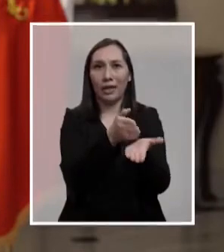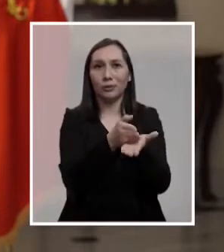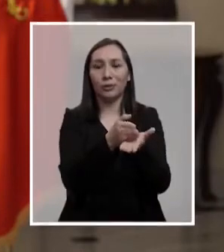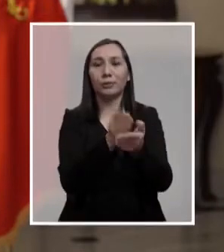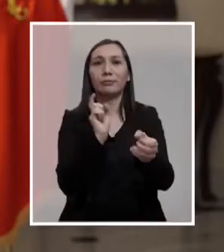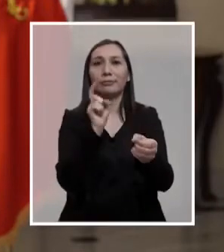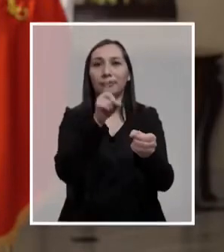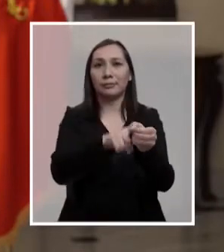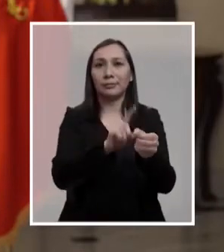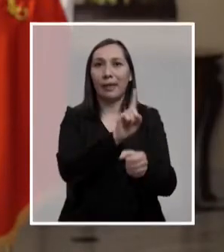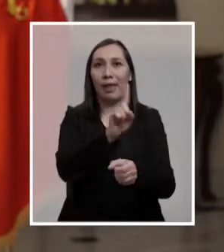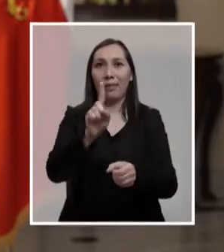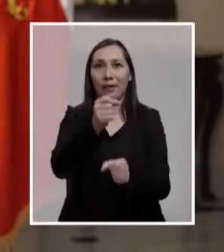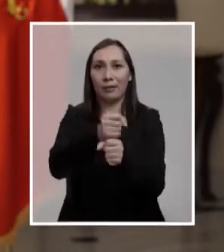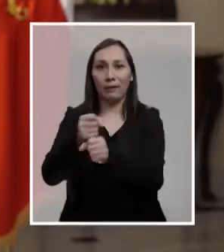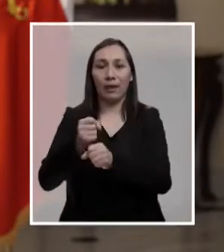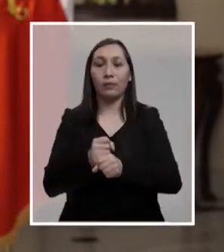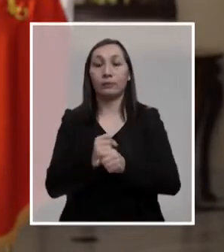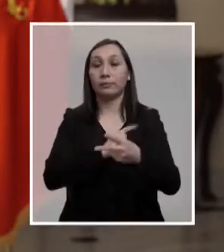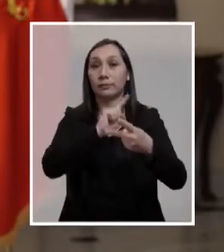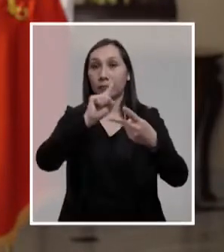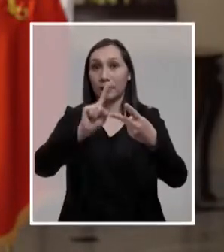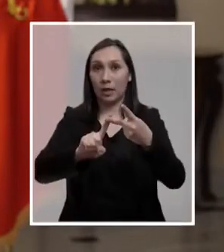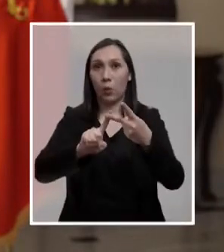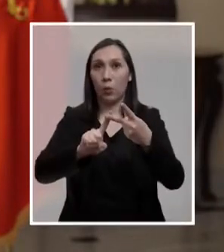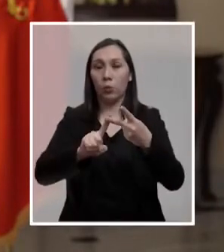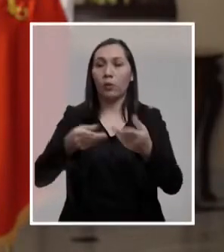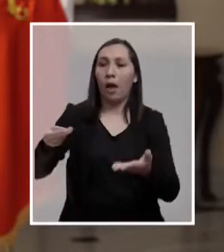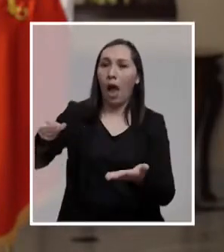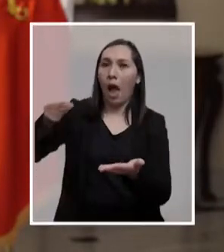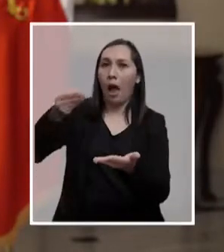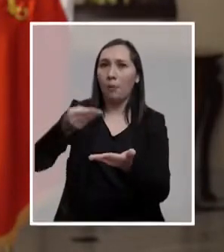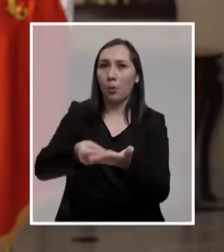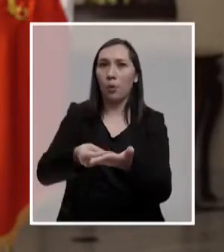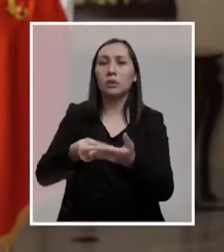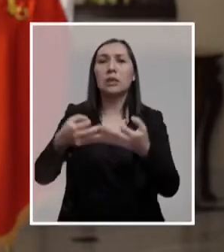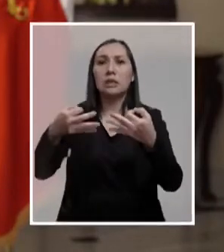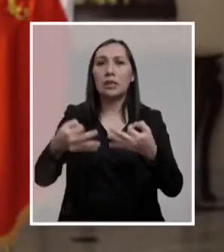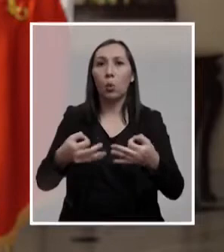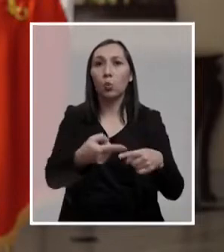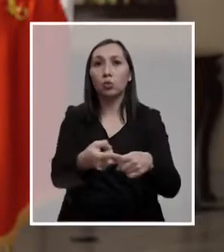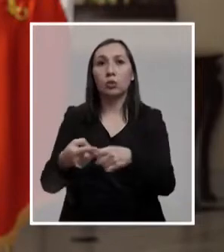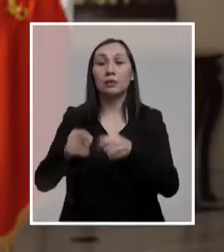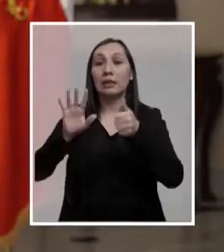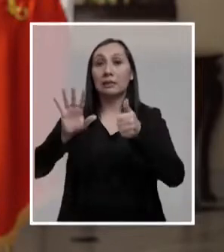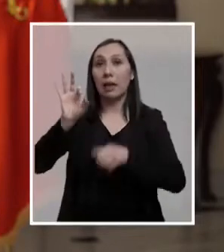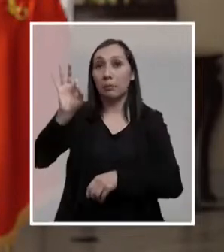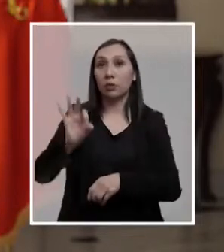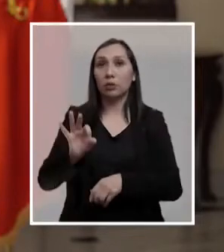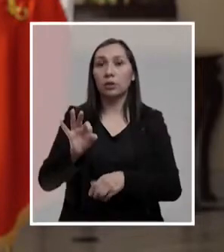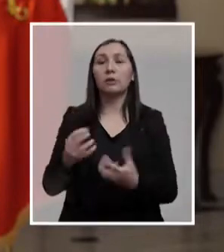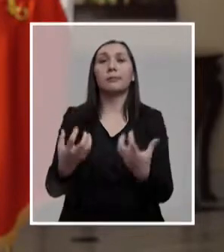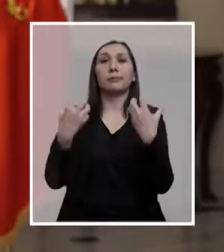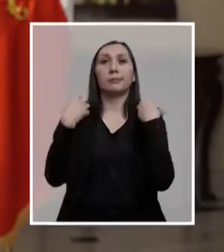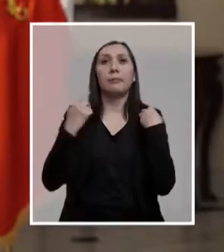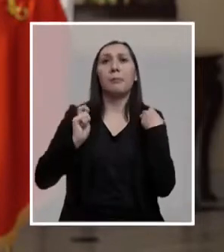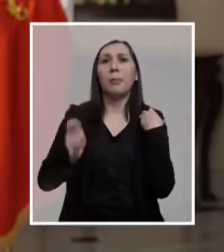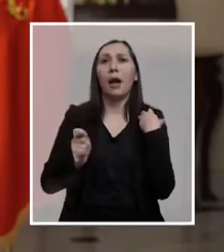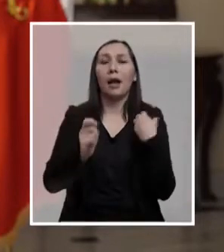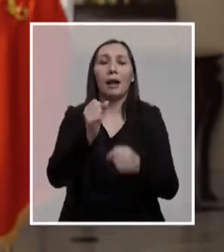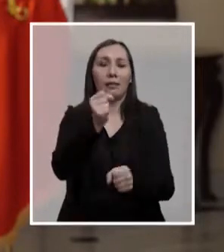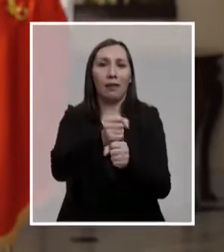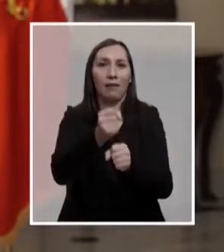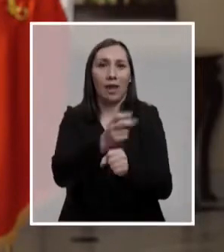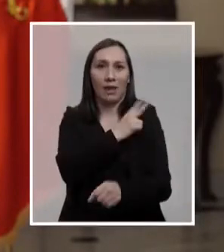pertenecen a cada trabajador. Dos, el aporte proveniente del seguro social, de 6% del cargo de los empleadores.